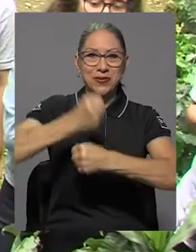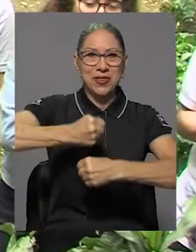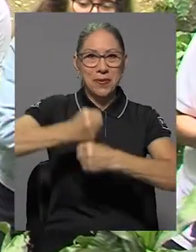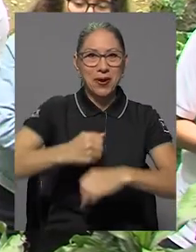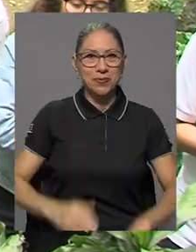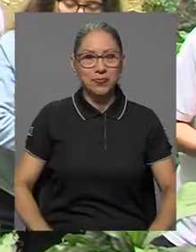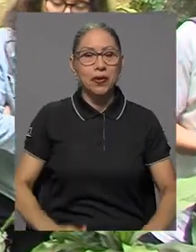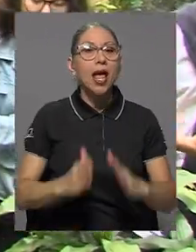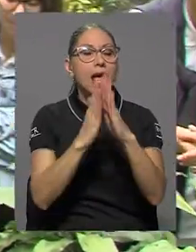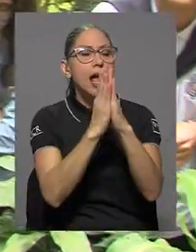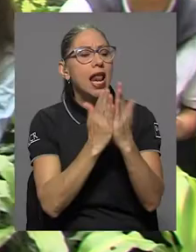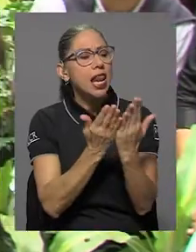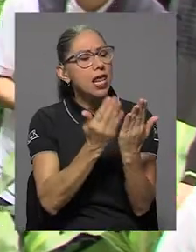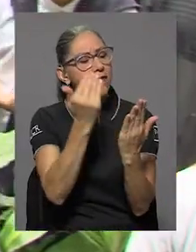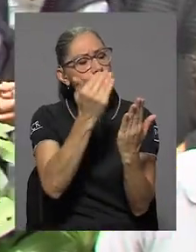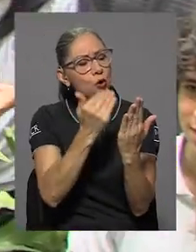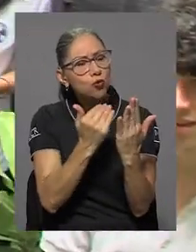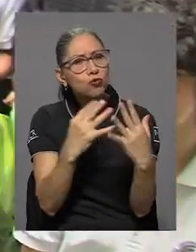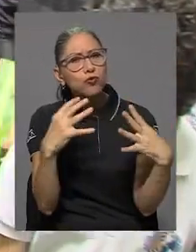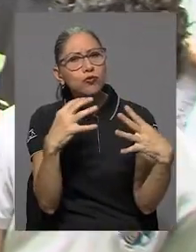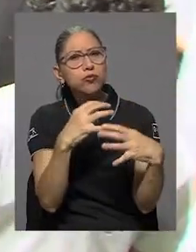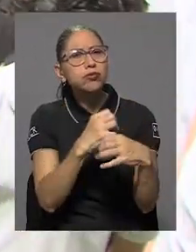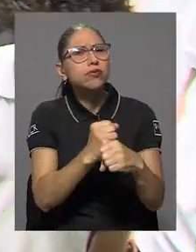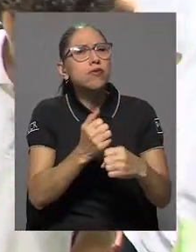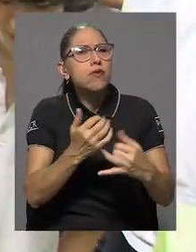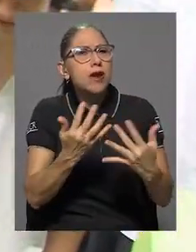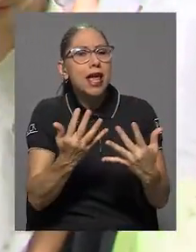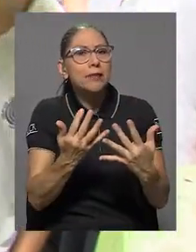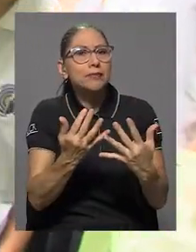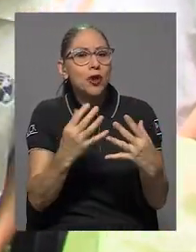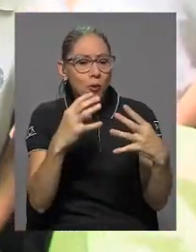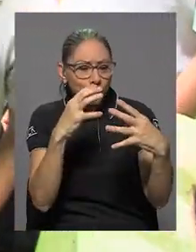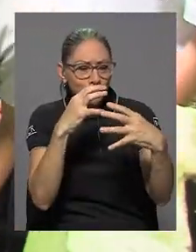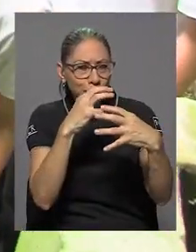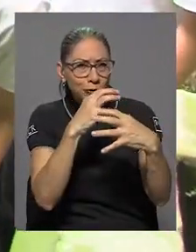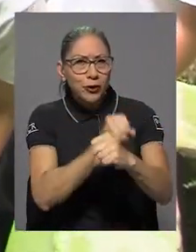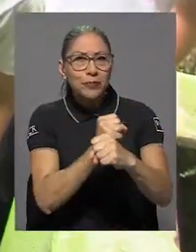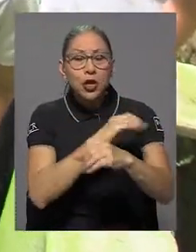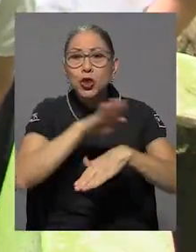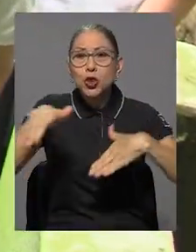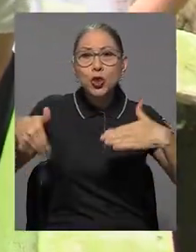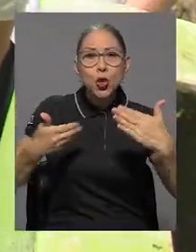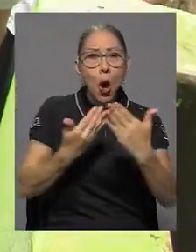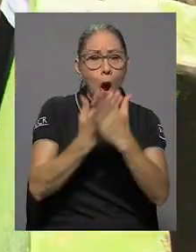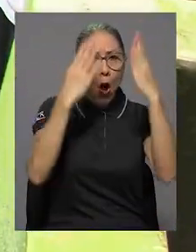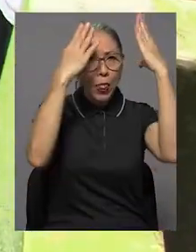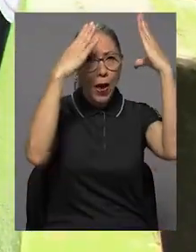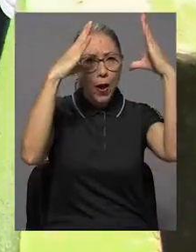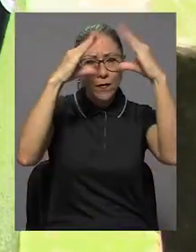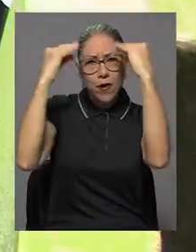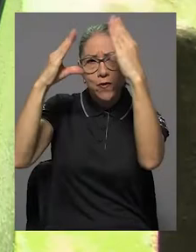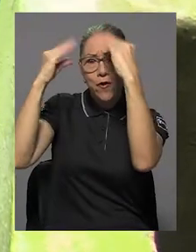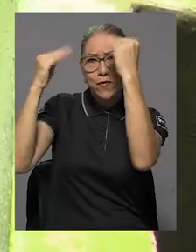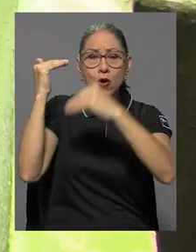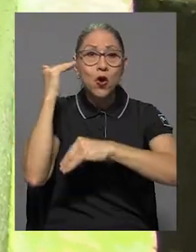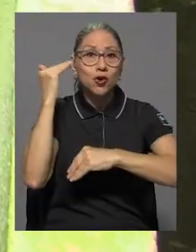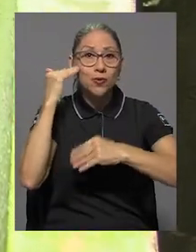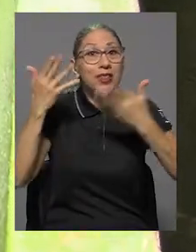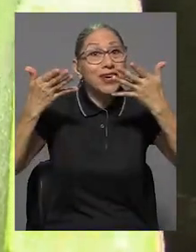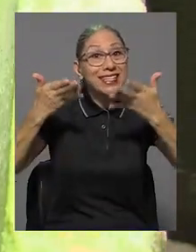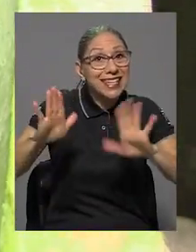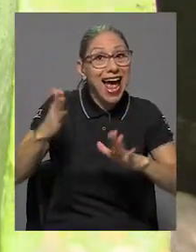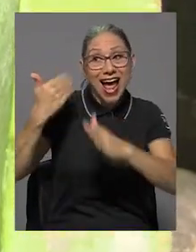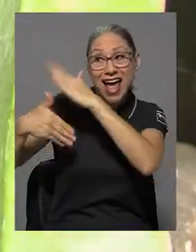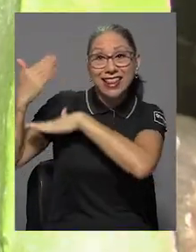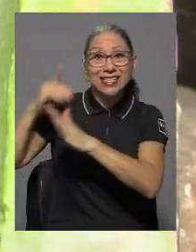El libro lo que viene es a poner, ¿verdad?, en un solo lugar todo este conocimiento que ya habíamos desarrollado, o que